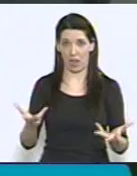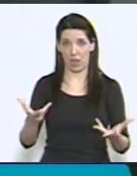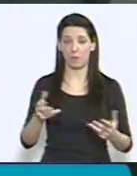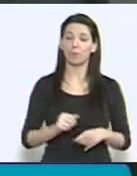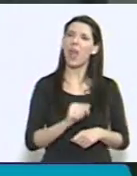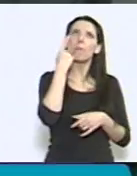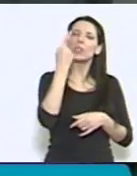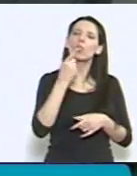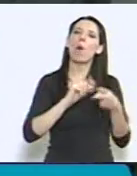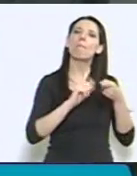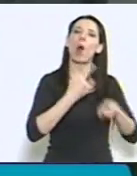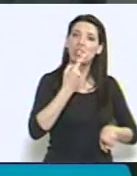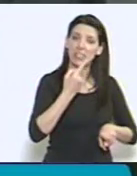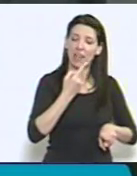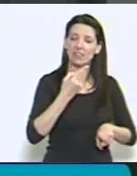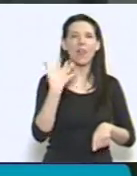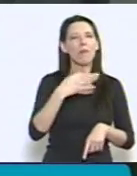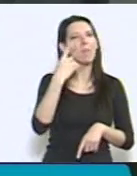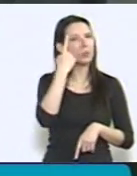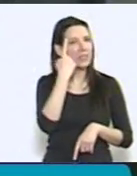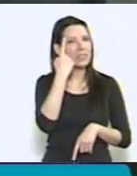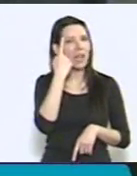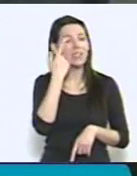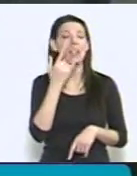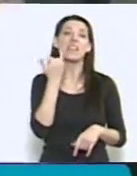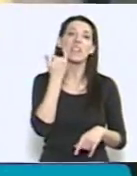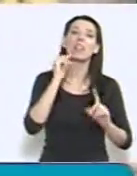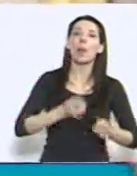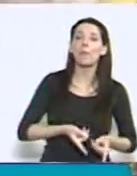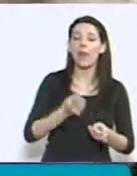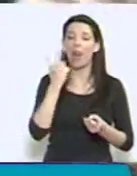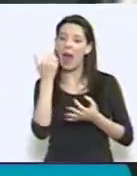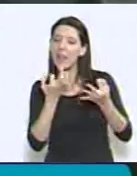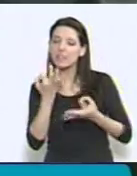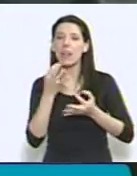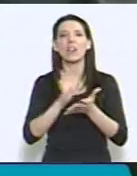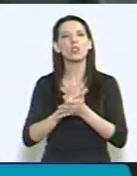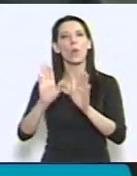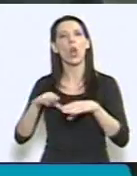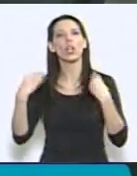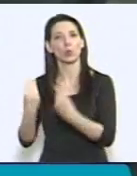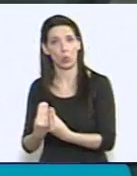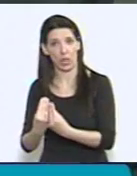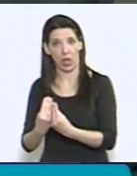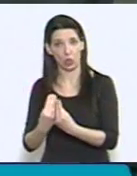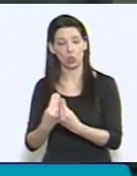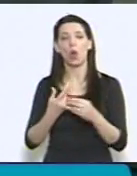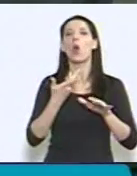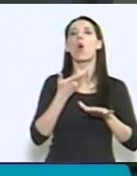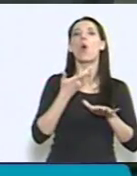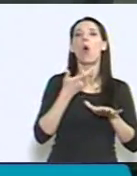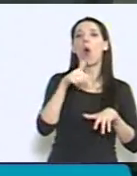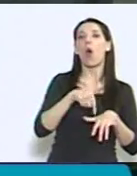juzgarlas, y lo cierto es que el tan mentado modelo de crecimiento con